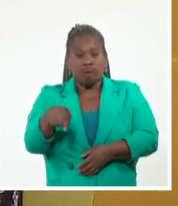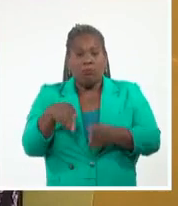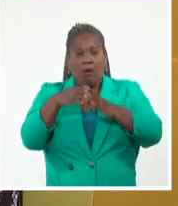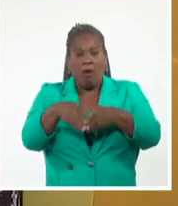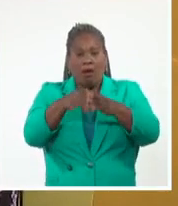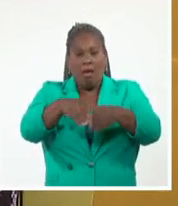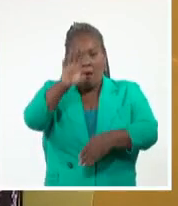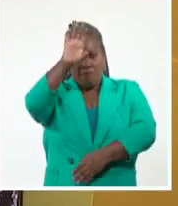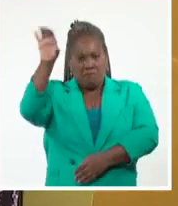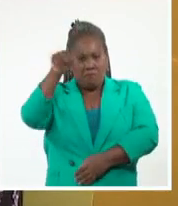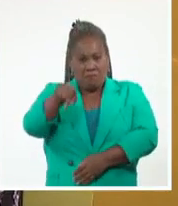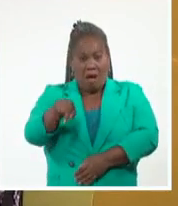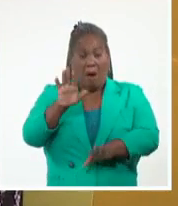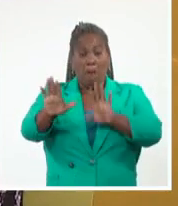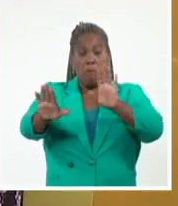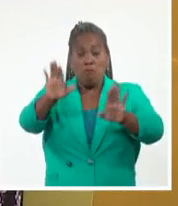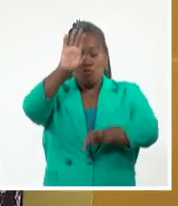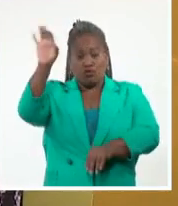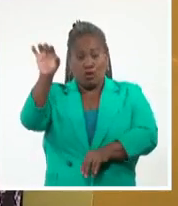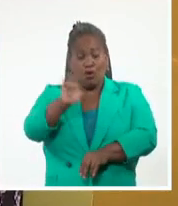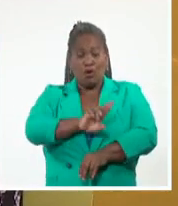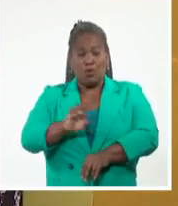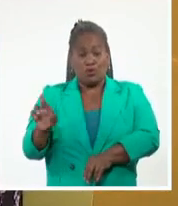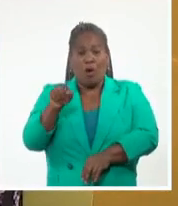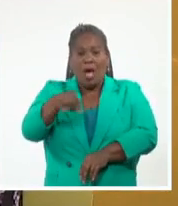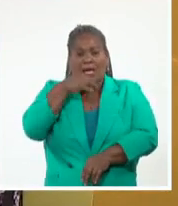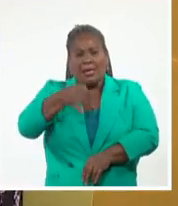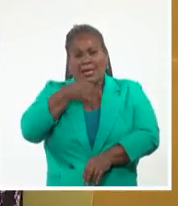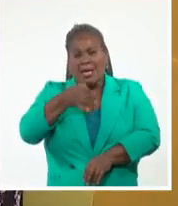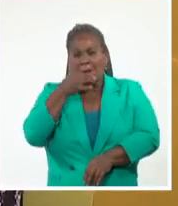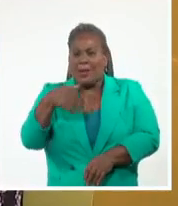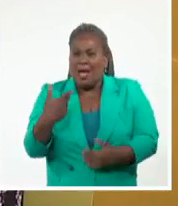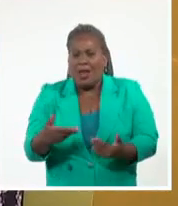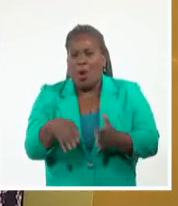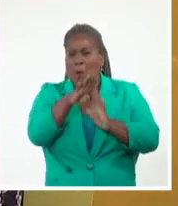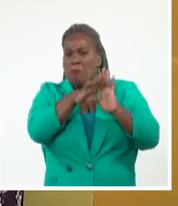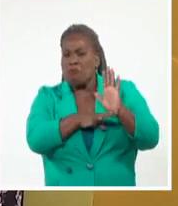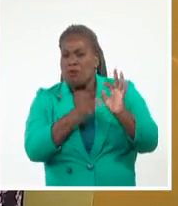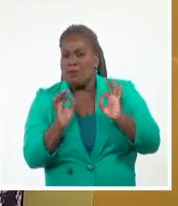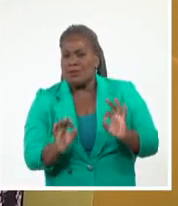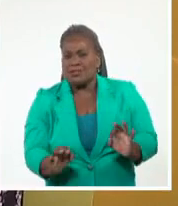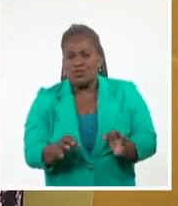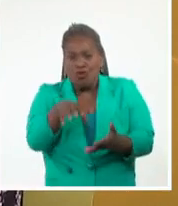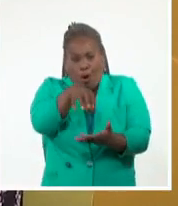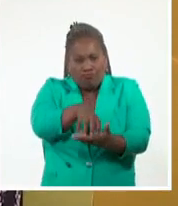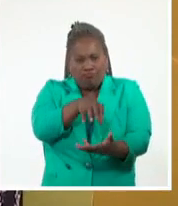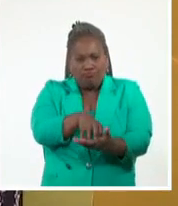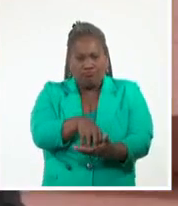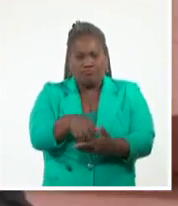de la Revolución para ofrecer detalles de la programación de esta institución. Muy buenas tardes, bienvenida.